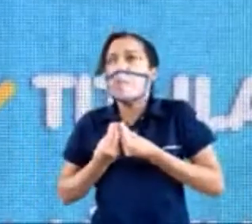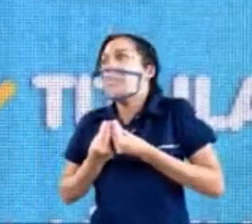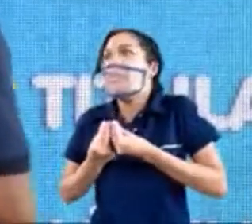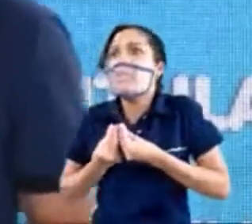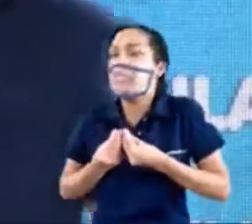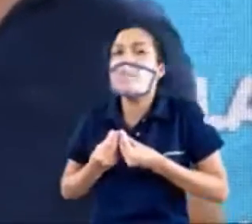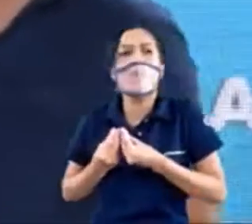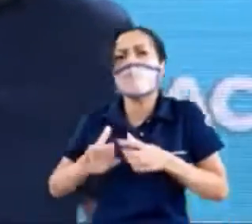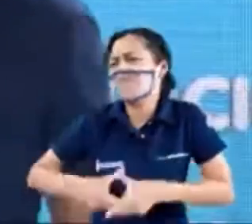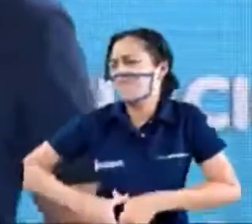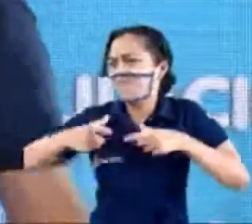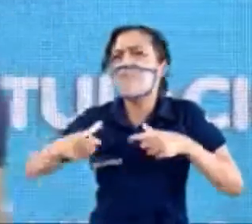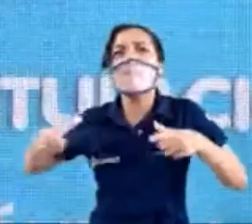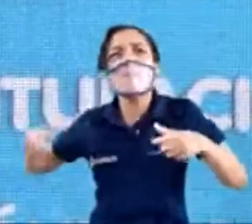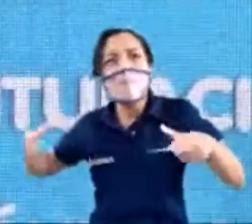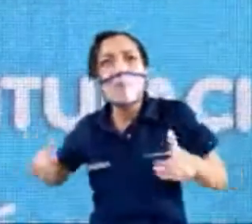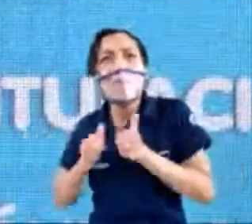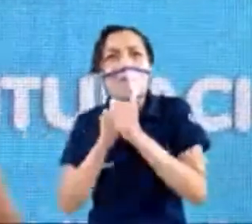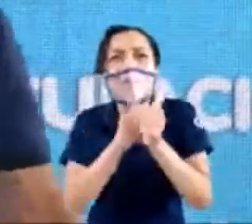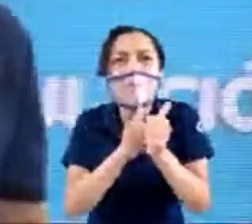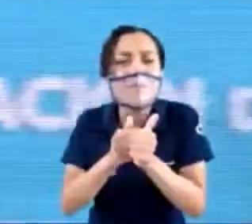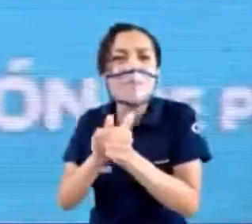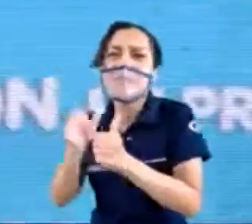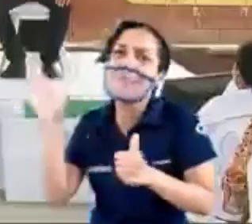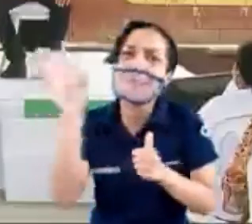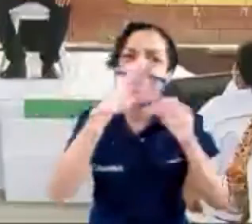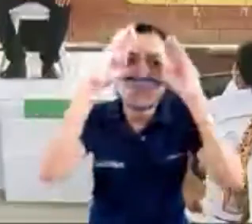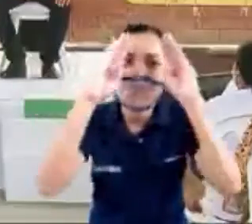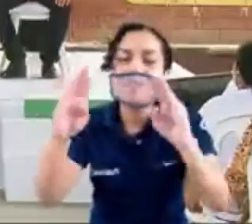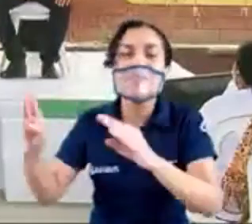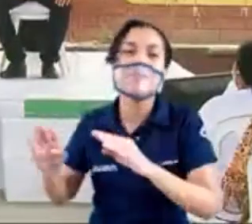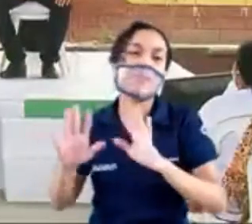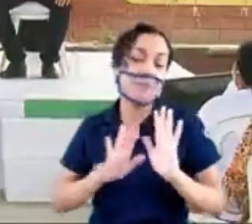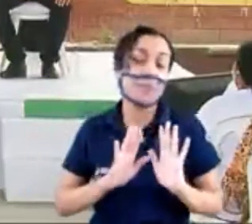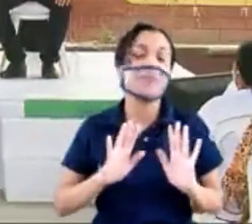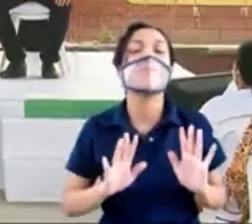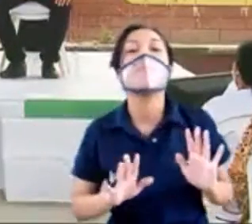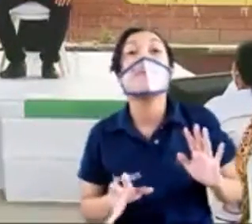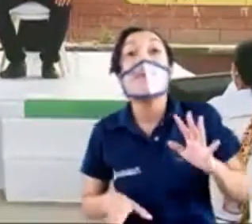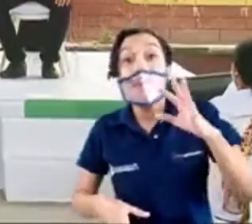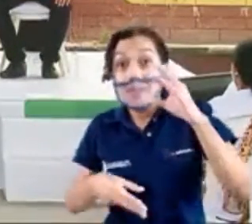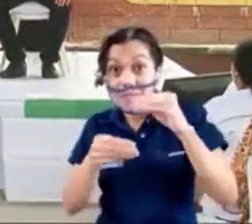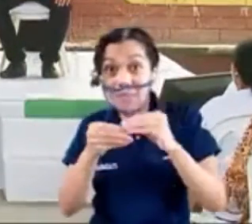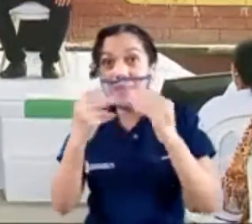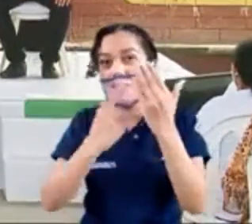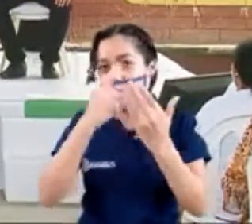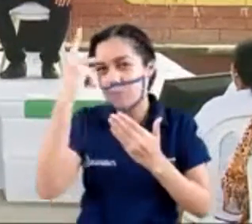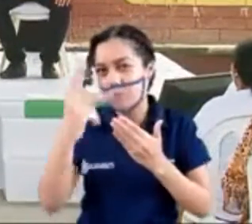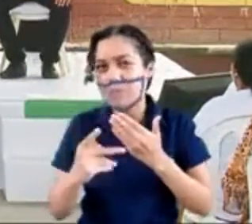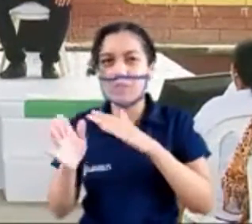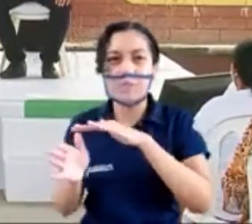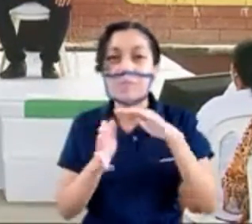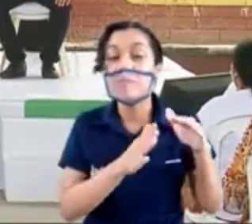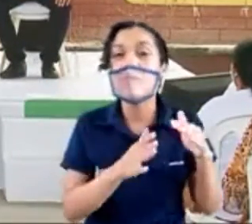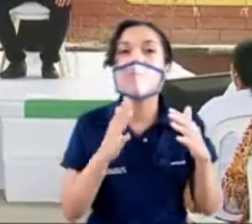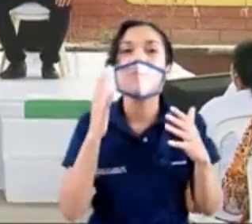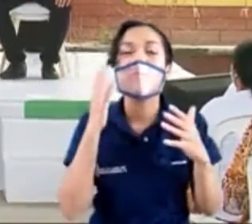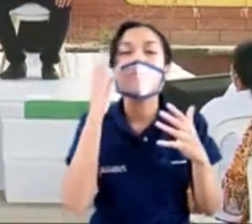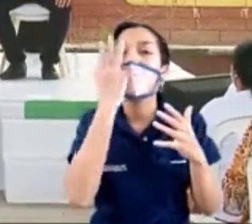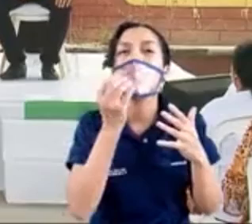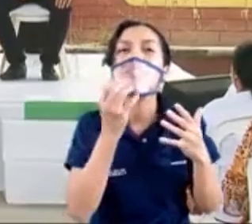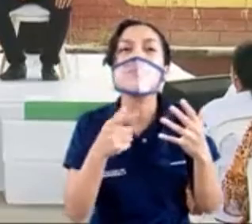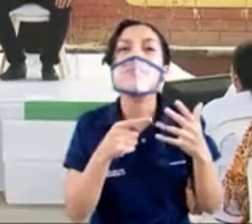este mensaje a toda Barranquilla. Pero además de eso, tenemos otros proyectos muy bonitos. Como decía Juanma, y ustedes aplaudieron el de titulación,